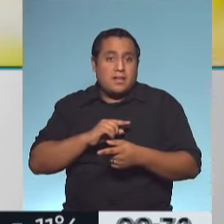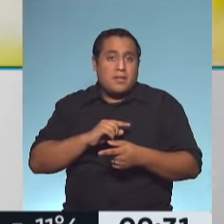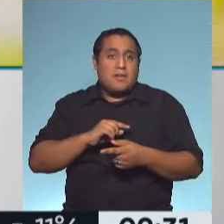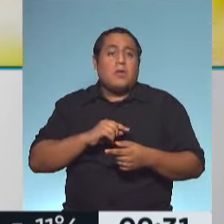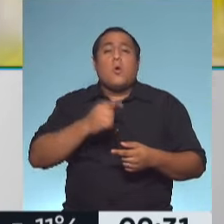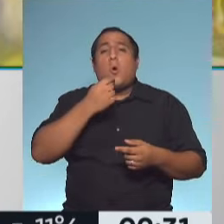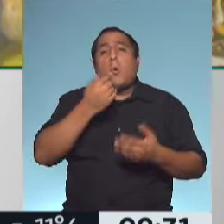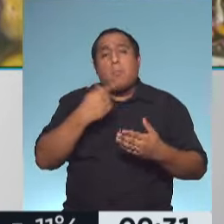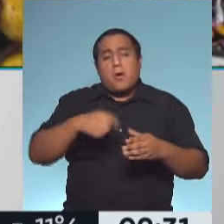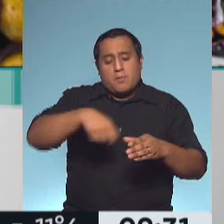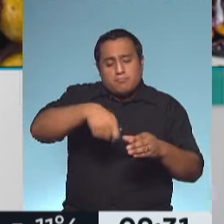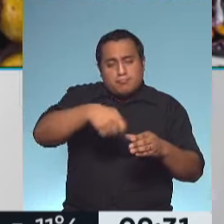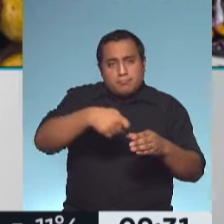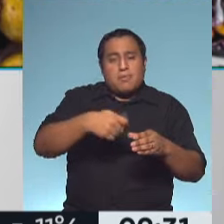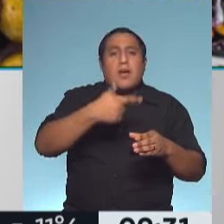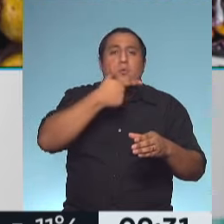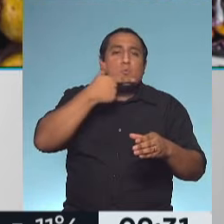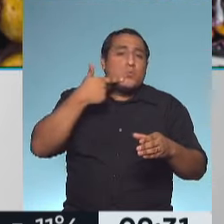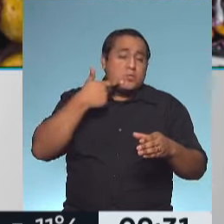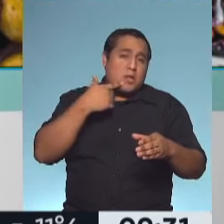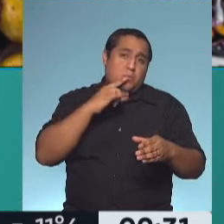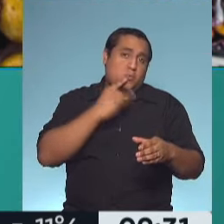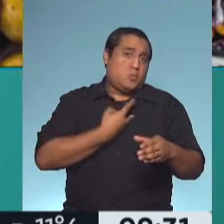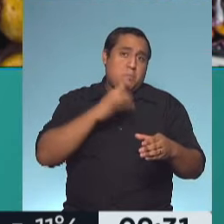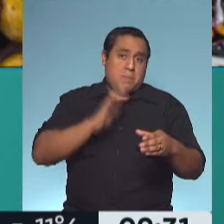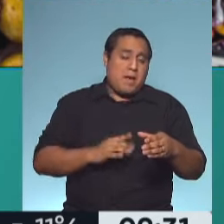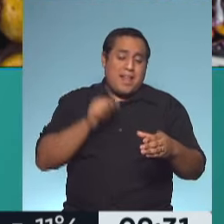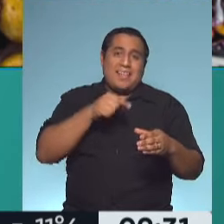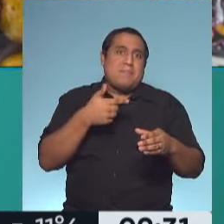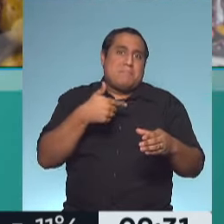mousse casera, o hacerte cosas que son más sanas, que quizás tienen